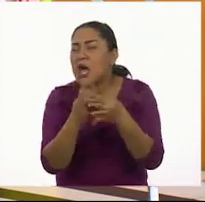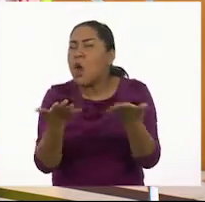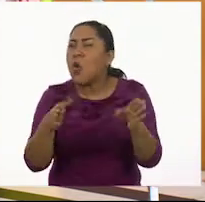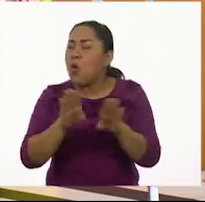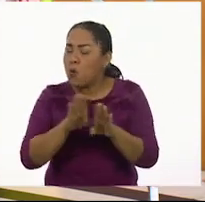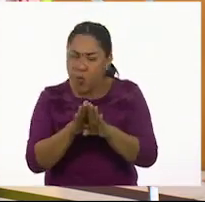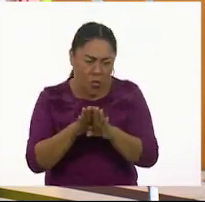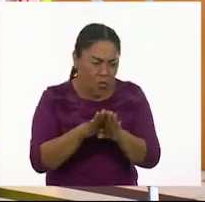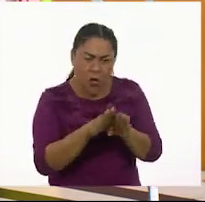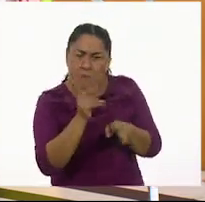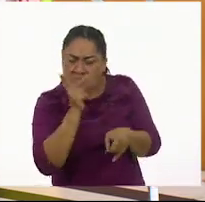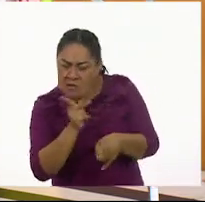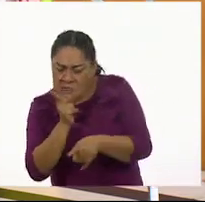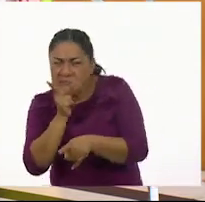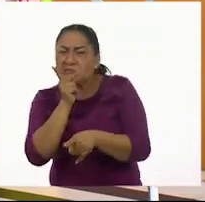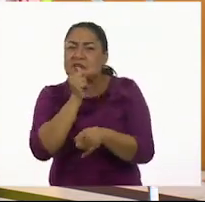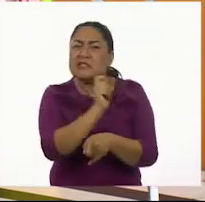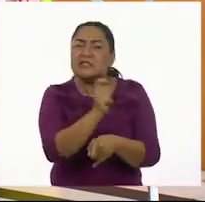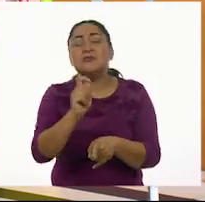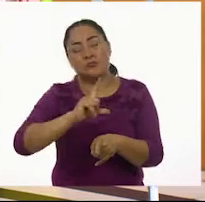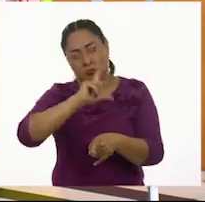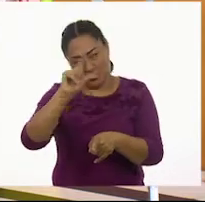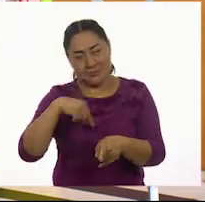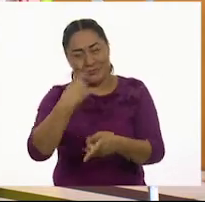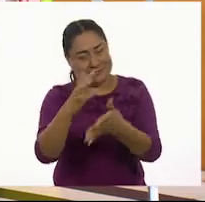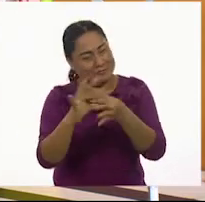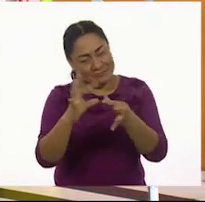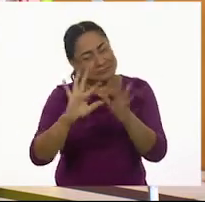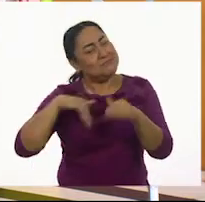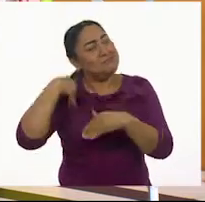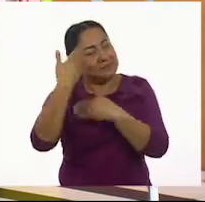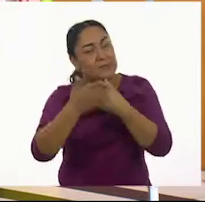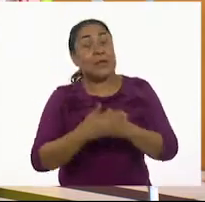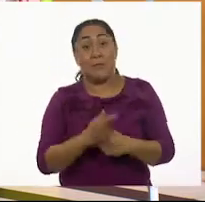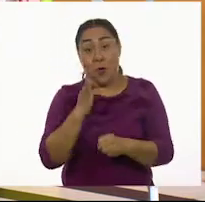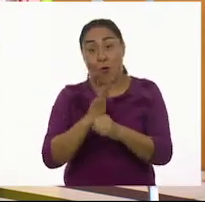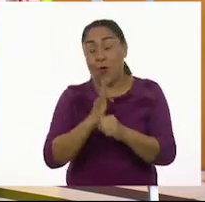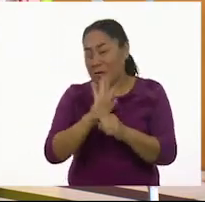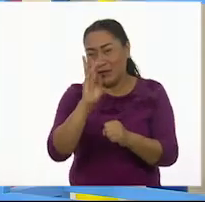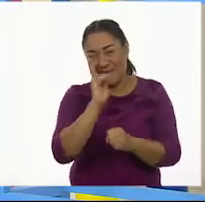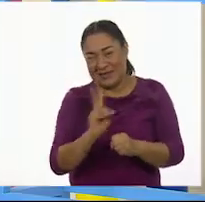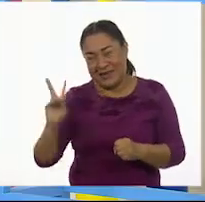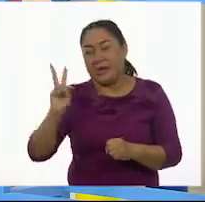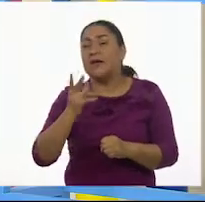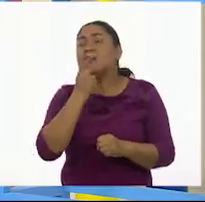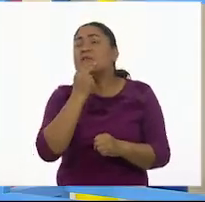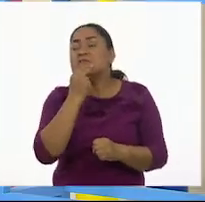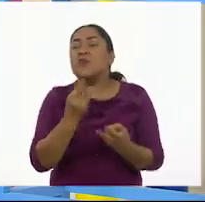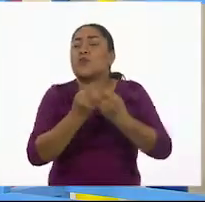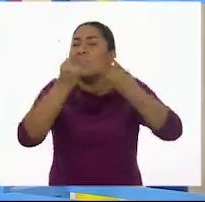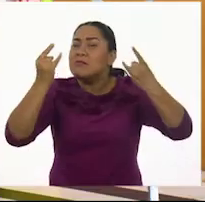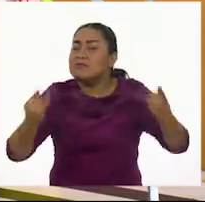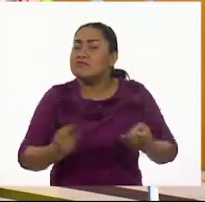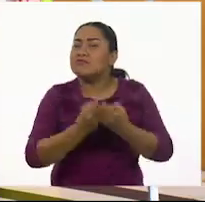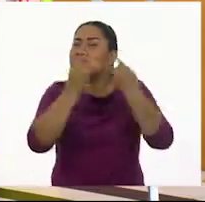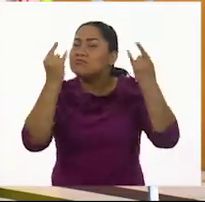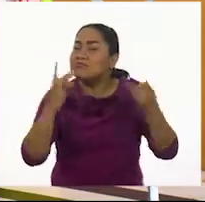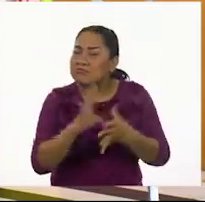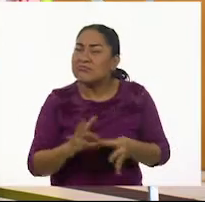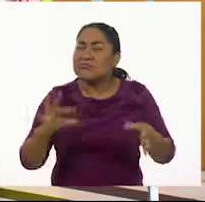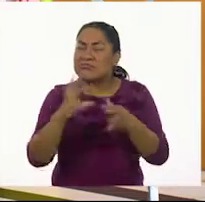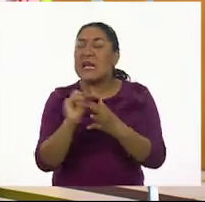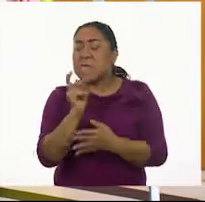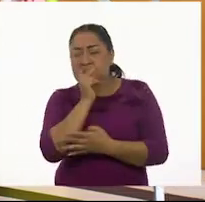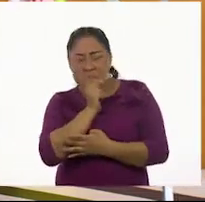significado de las palabras. Pero, por ahora, te quiero presentar a un cuentacuentos. ¿Un cuentacuentos? Nos va a venir a hablar igual de palabras